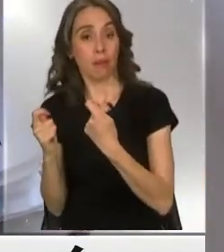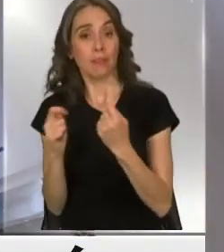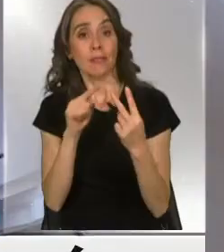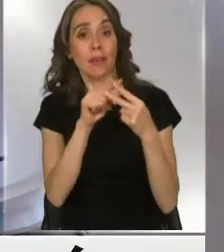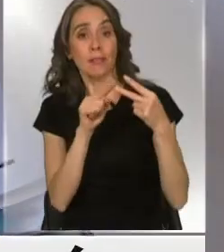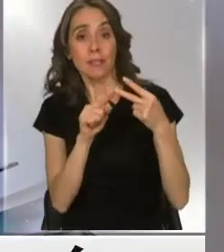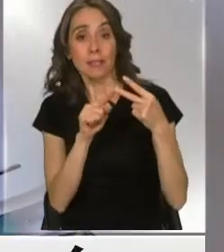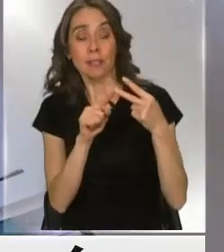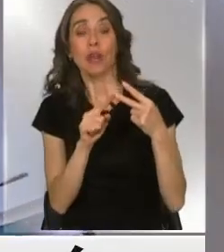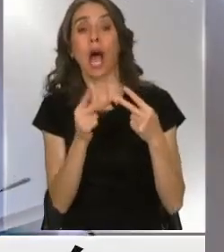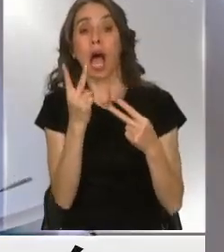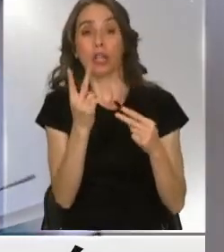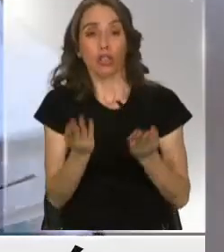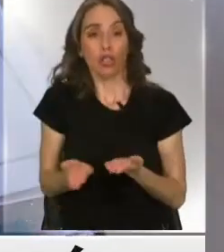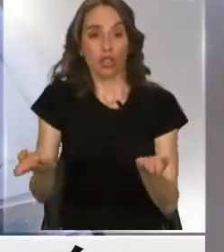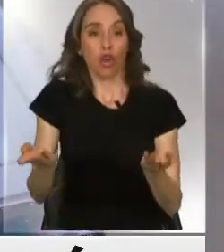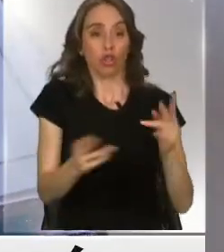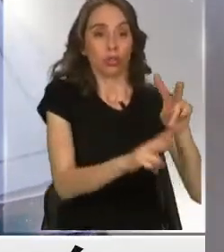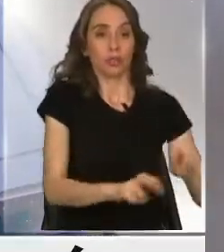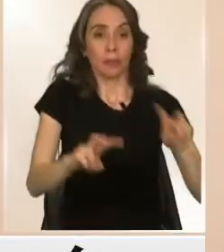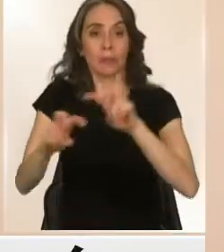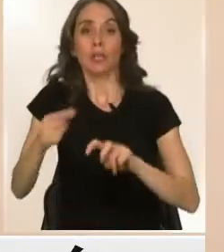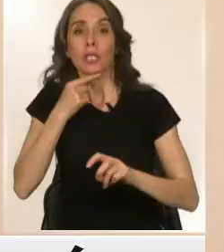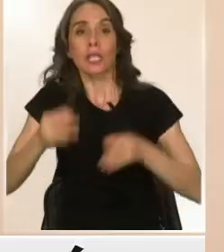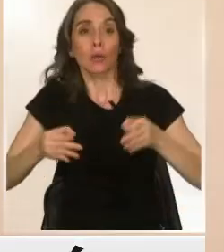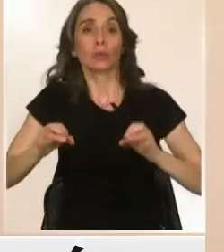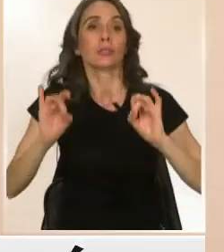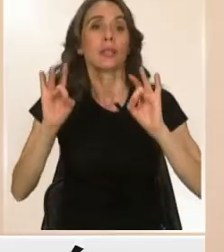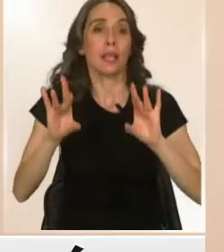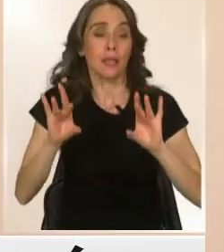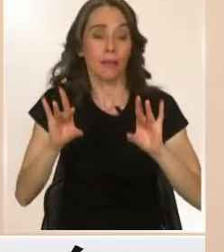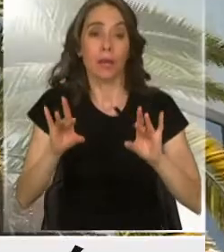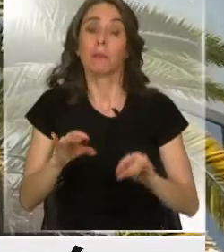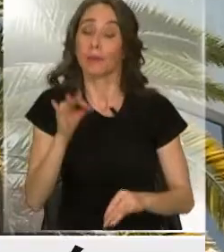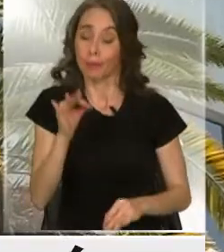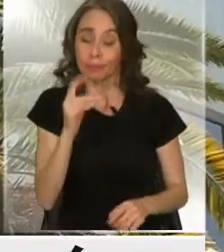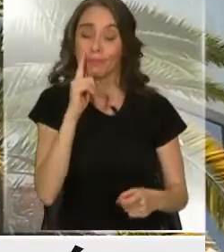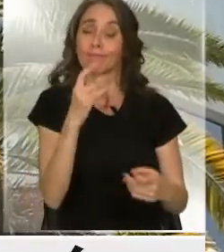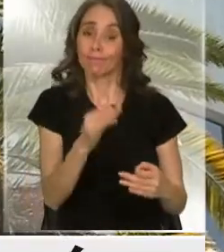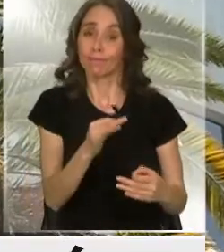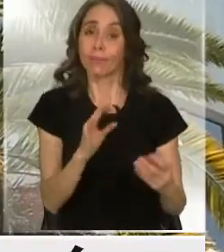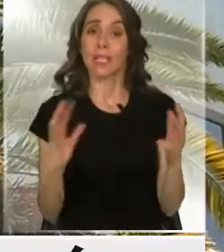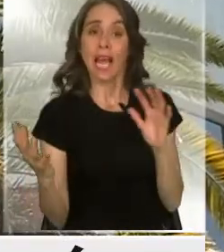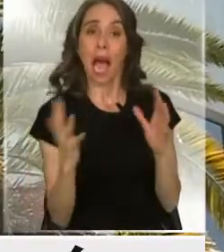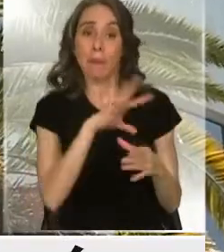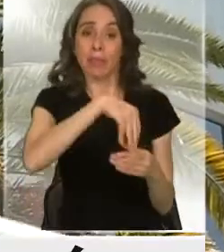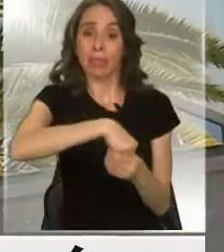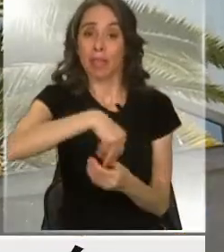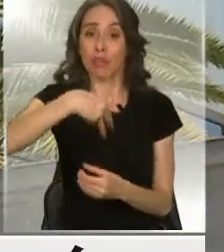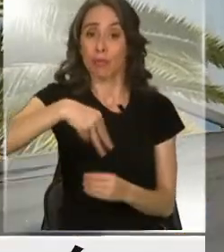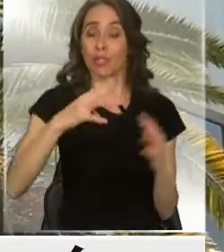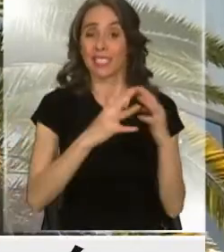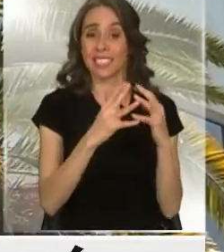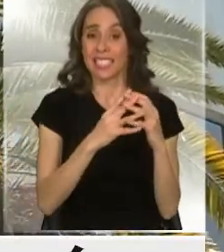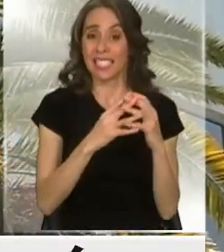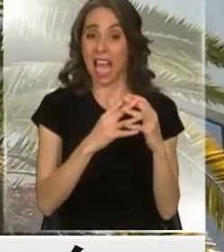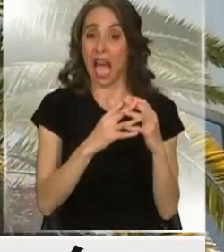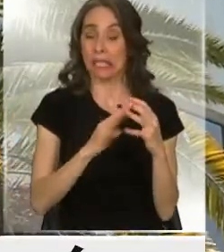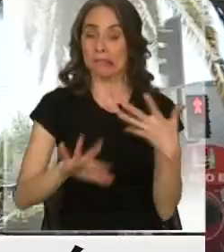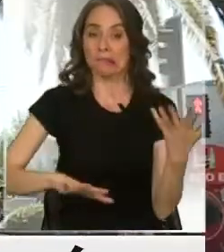lo que dos investigaciones paralelas intentan establecer, pero es innegable. El ambiente en la municipalidad de Chillán está